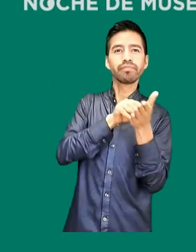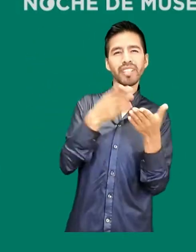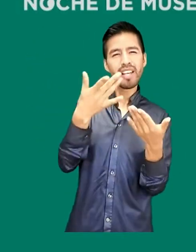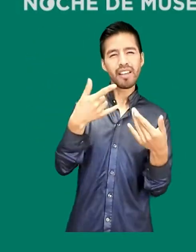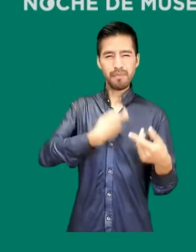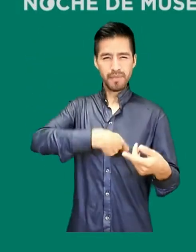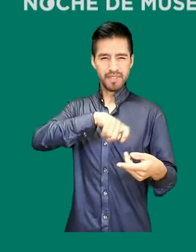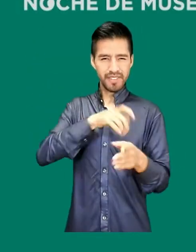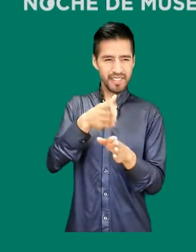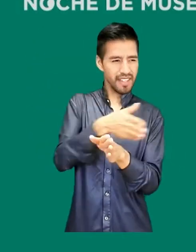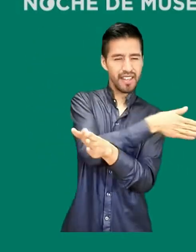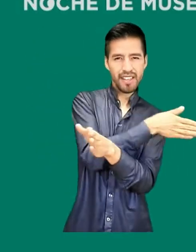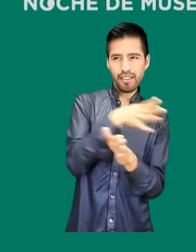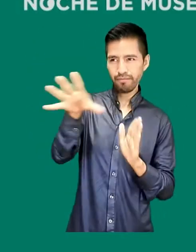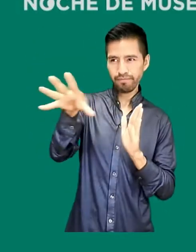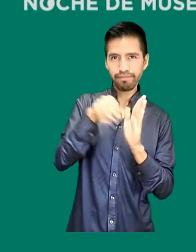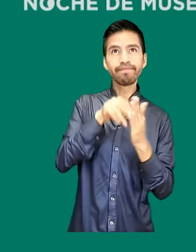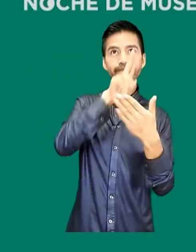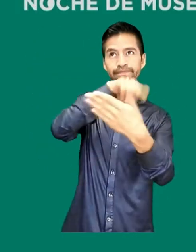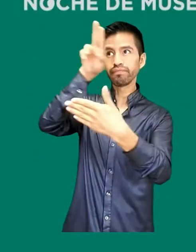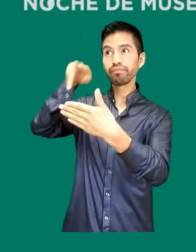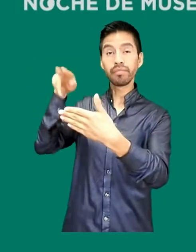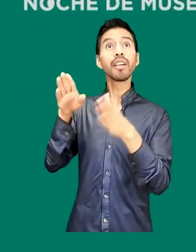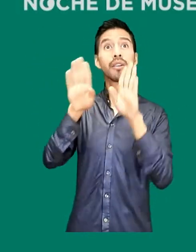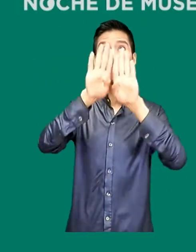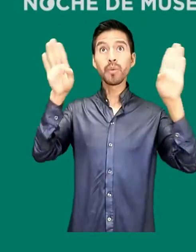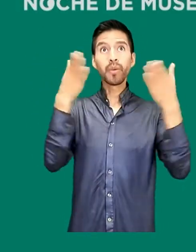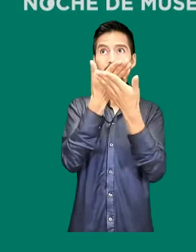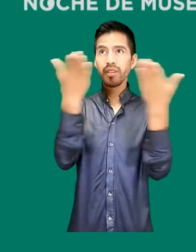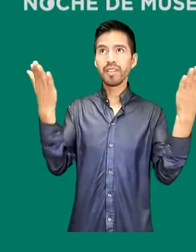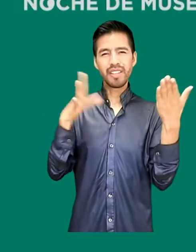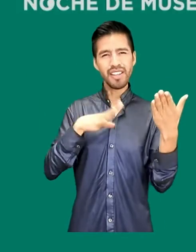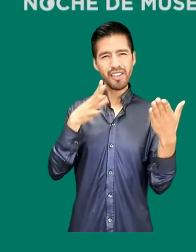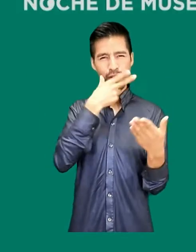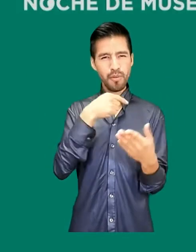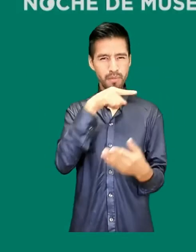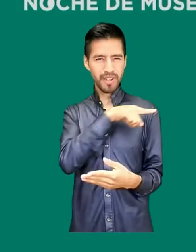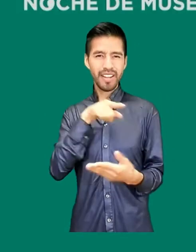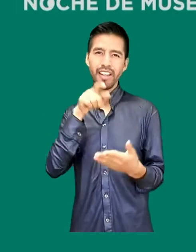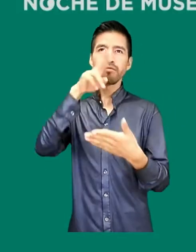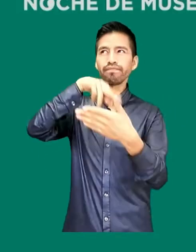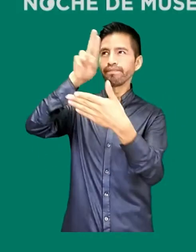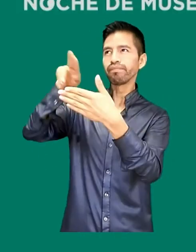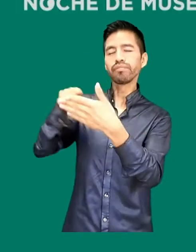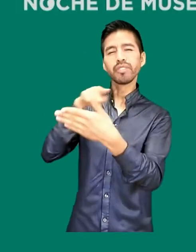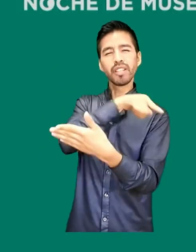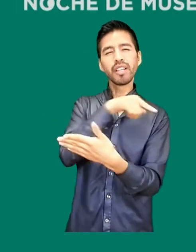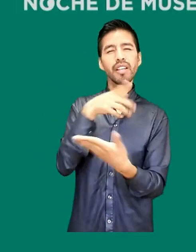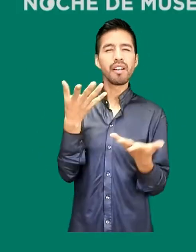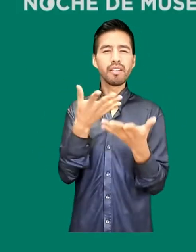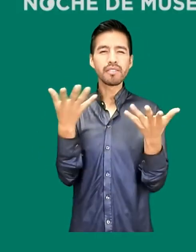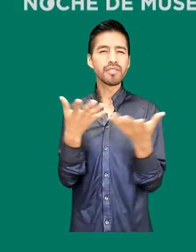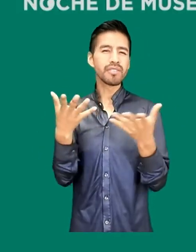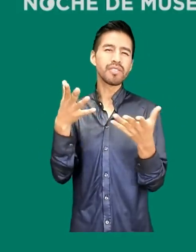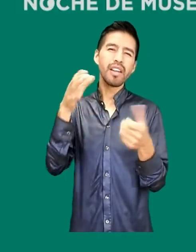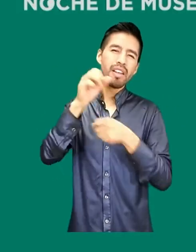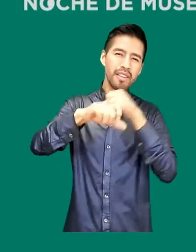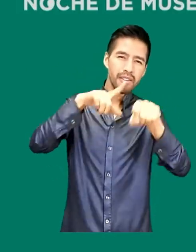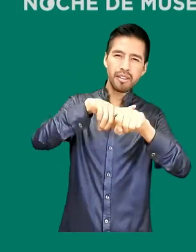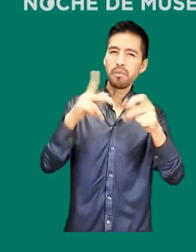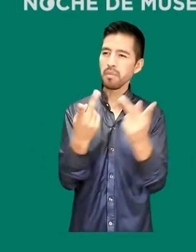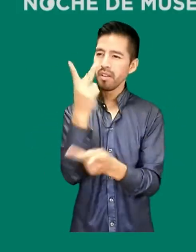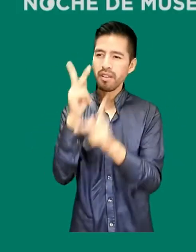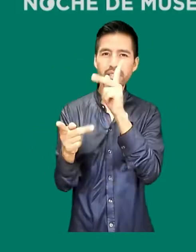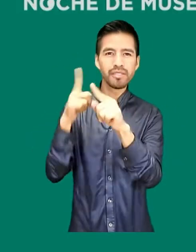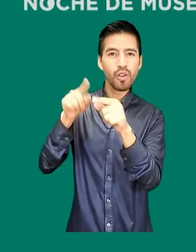prehispánico. En este mural se muestra la visión documentada del artista Diego Rivera sobre los pigmentos de extracción natural, animal y